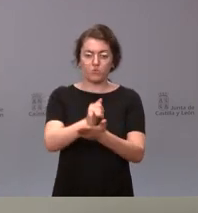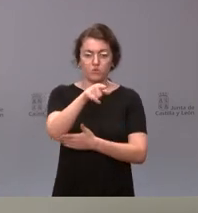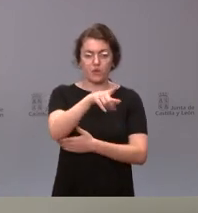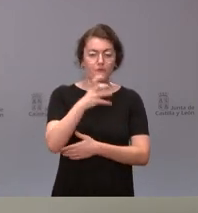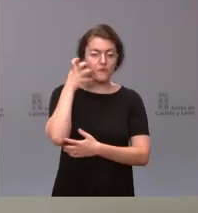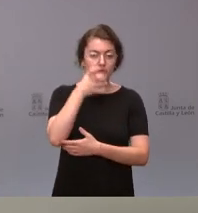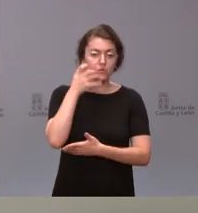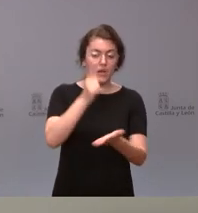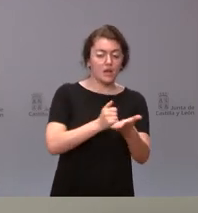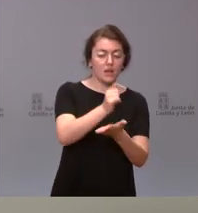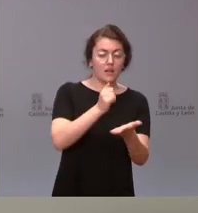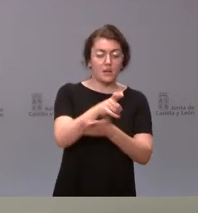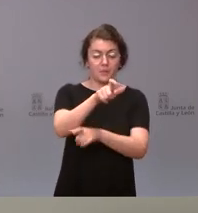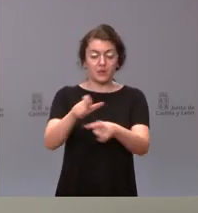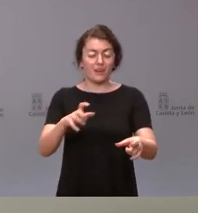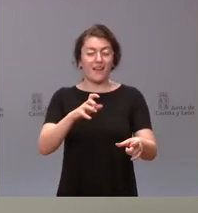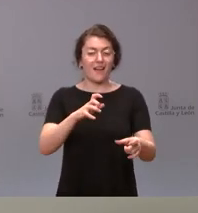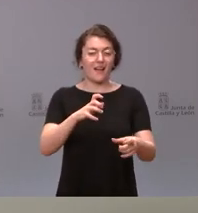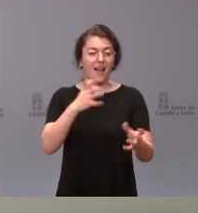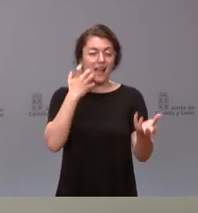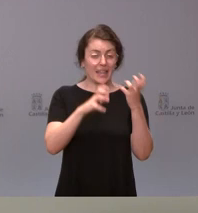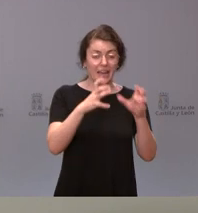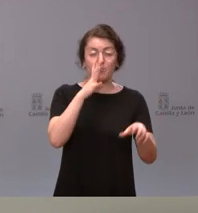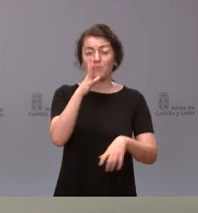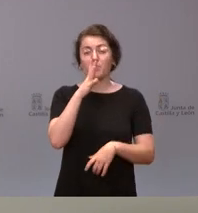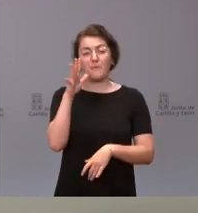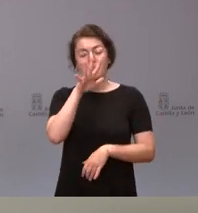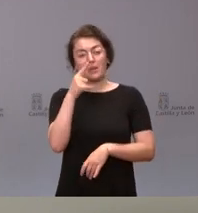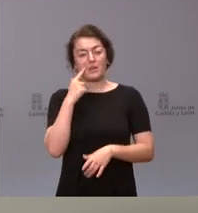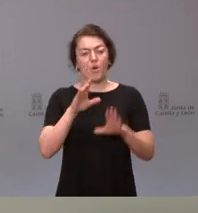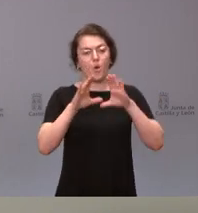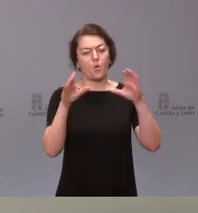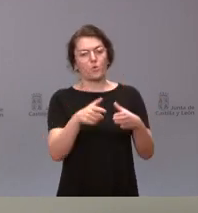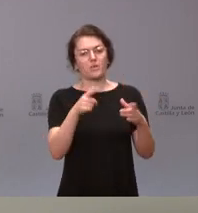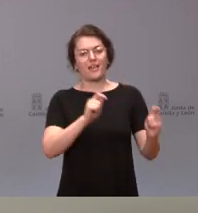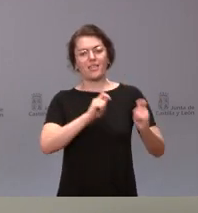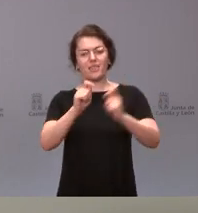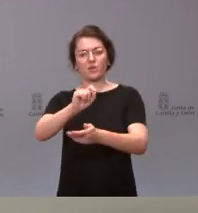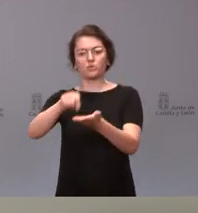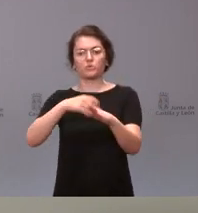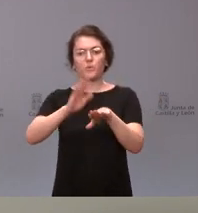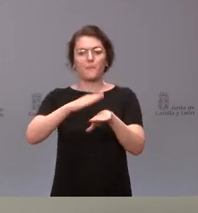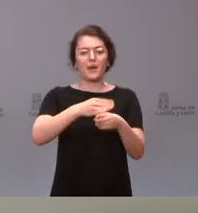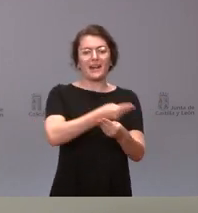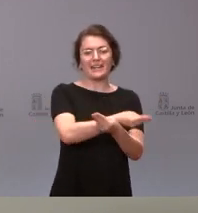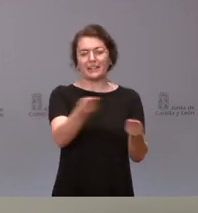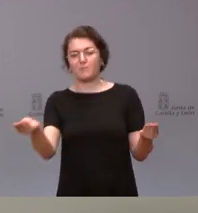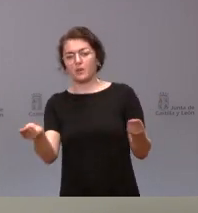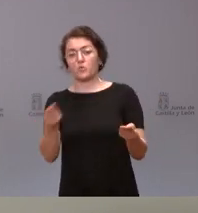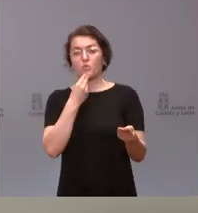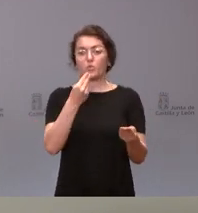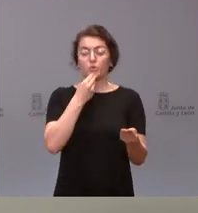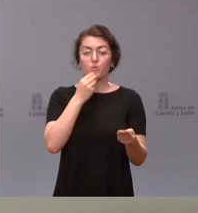de que parece ser que la Junta ha otorgado un contrato para el reparto y consumo de fruta en los colegios